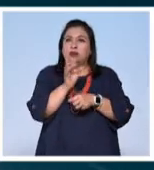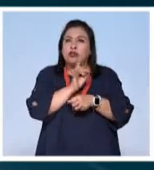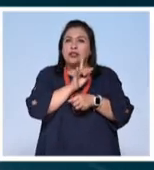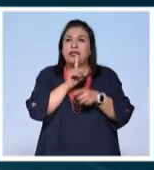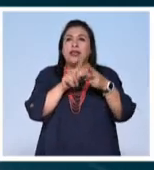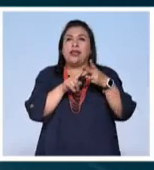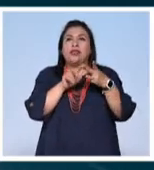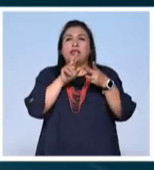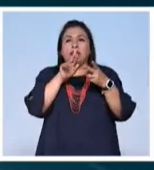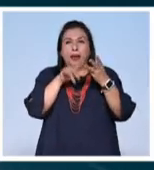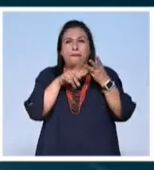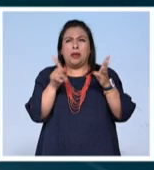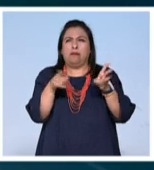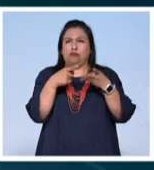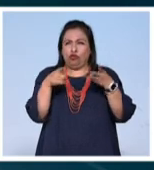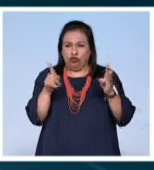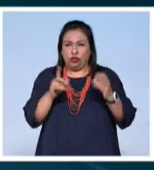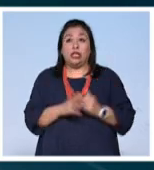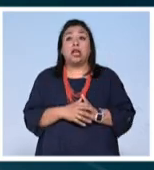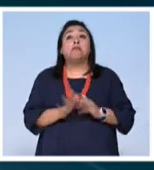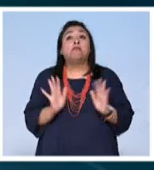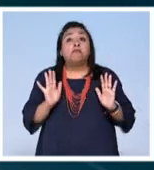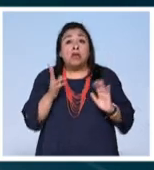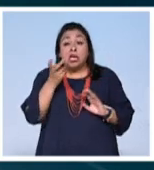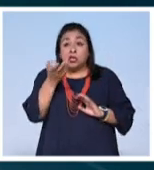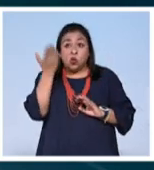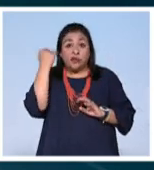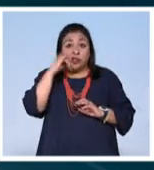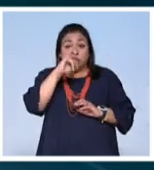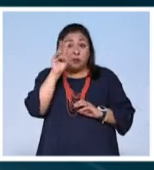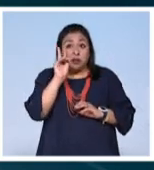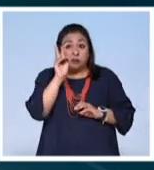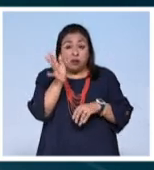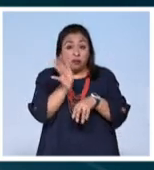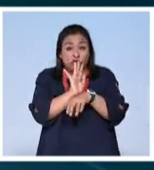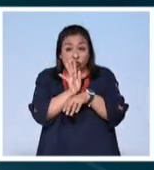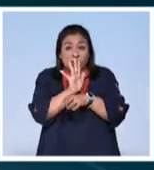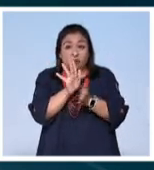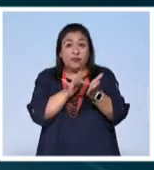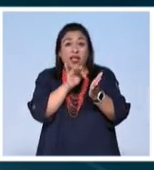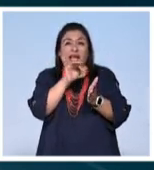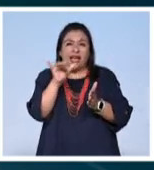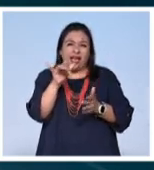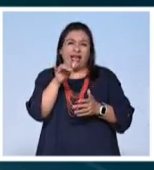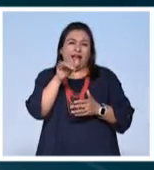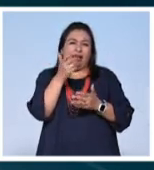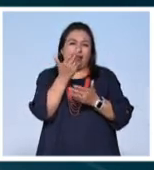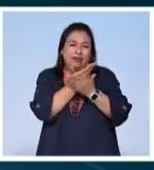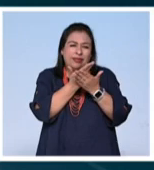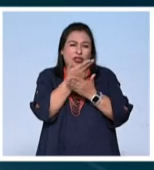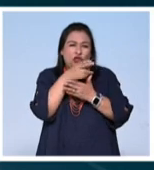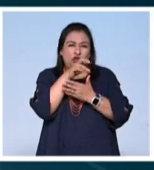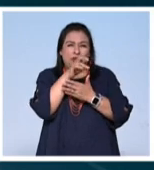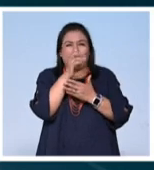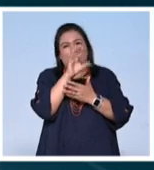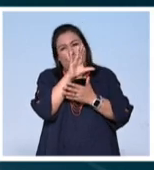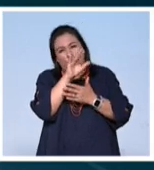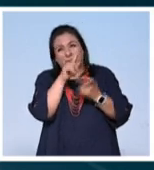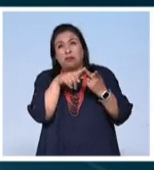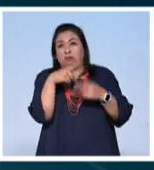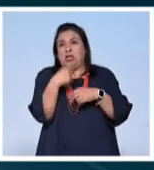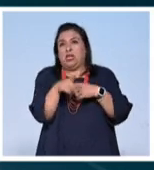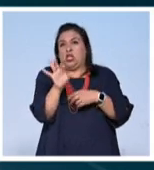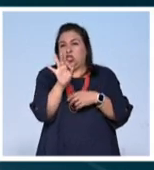el drama y el musical si bien esto nunca se ha visto antes en el cine que se inspira de la novela gráfica y aunque podría representar un